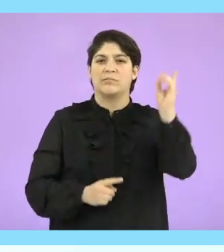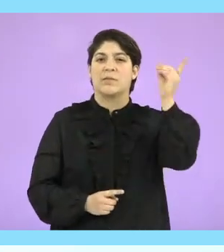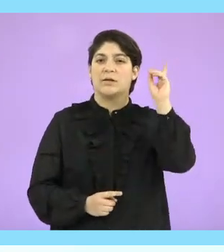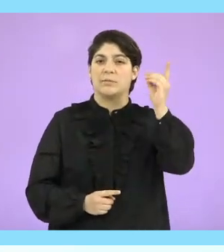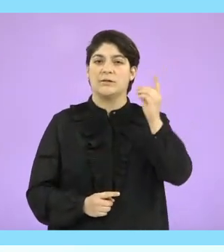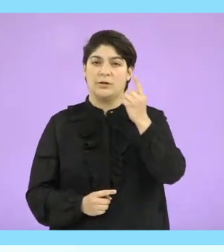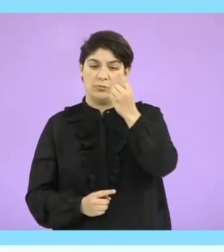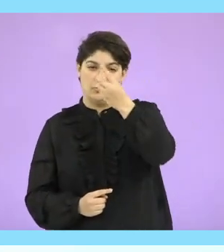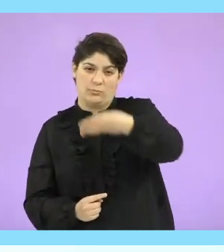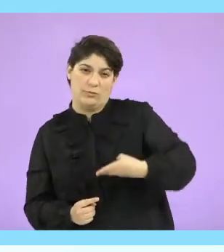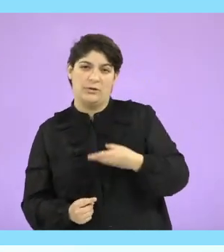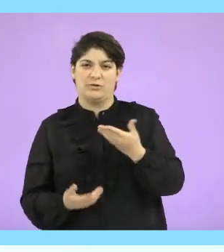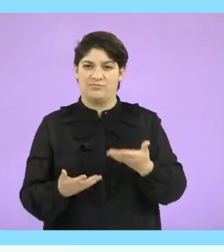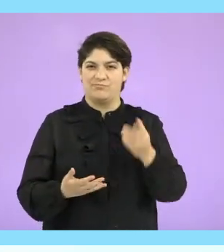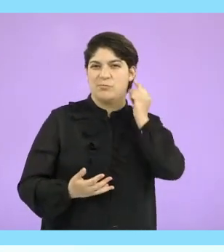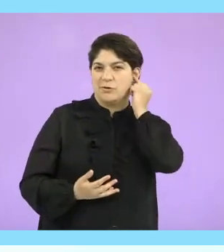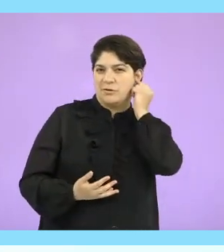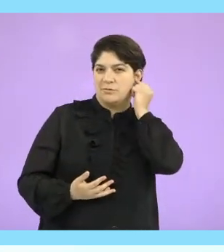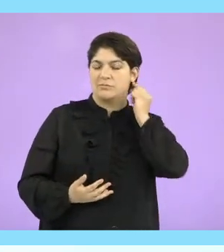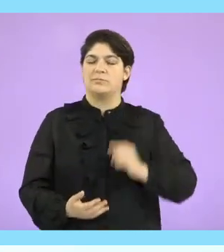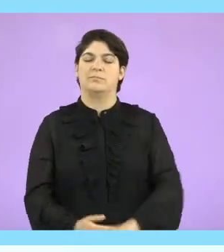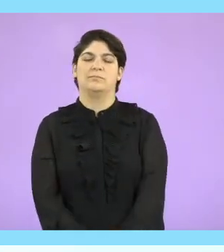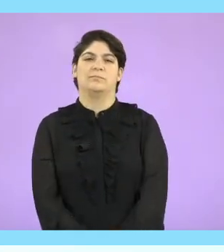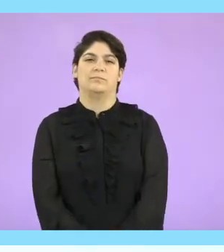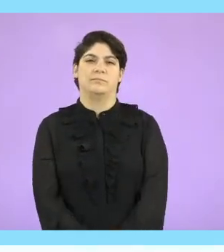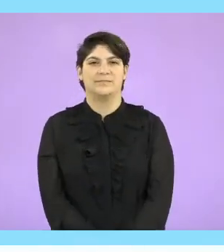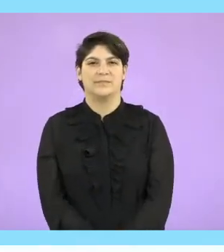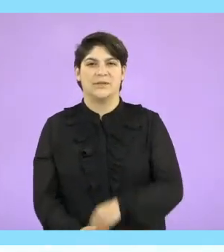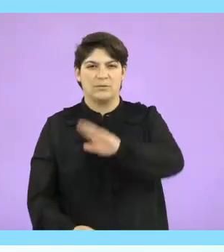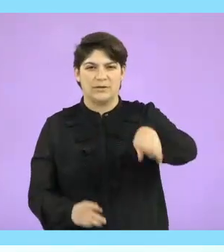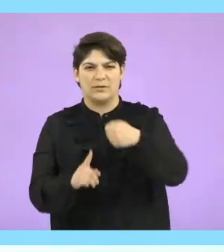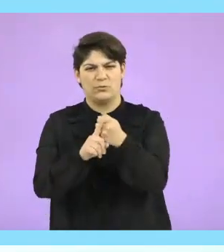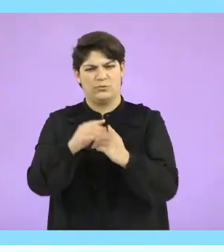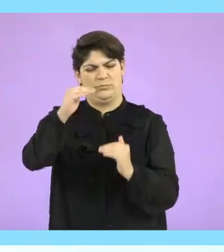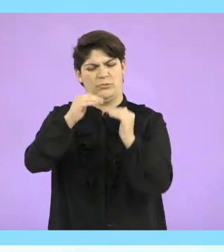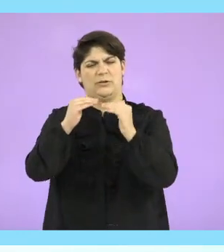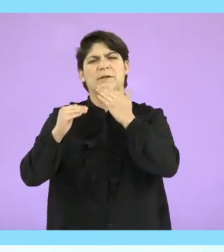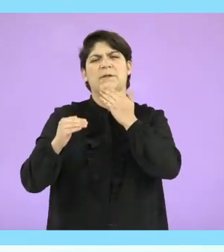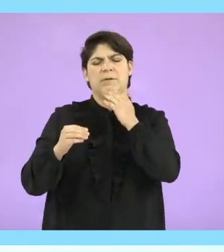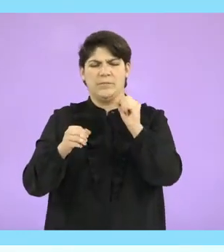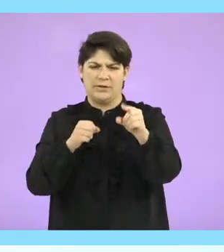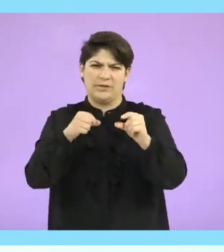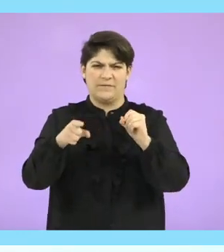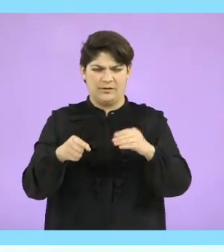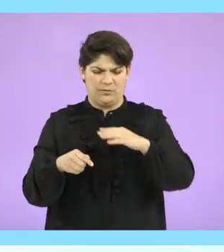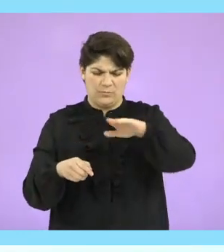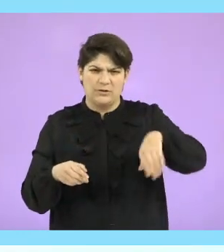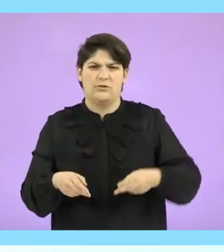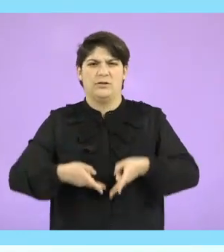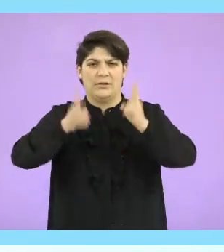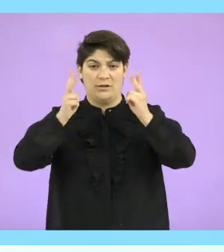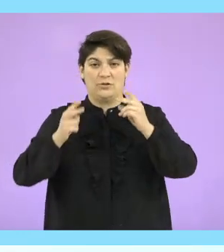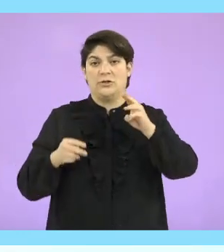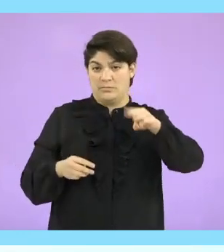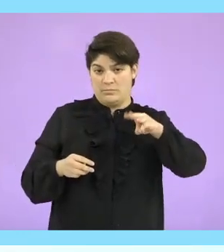algún tipo de discapacidad, solo un tercio son mujeres. Nuestra lucha por la igualdad está también en defender nuestros derechos de ser